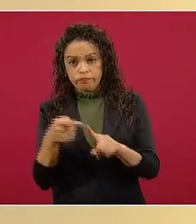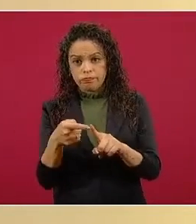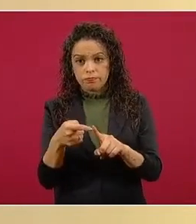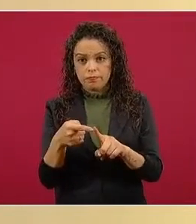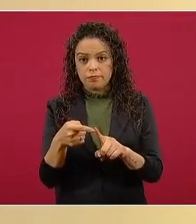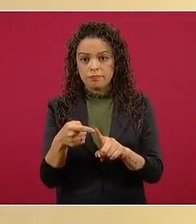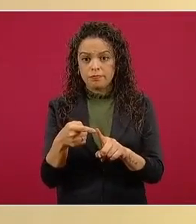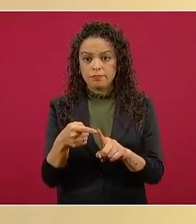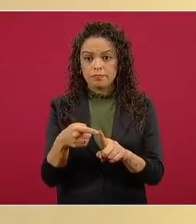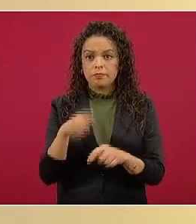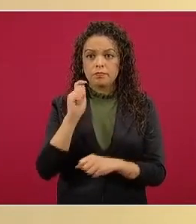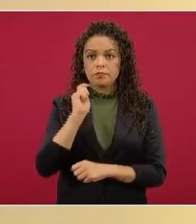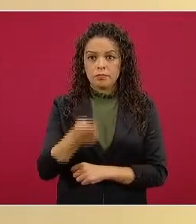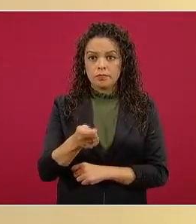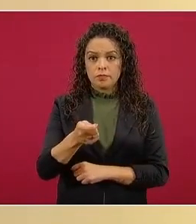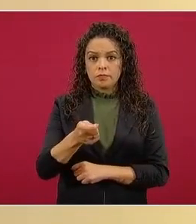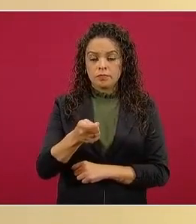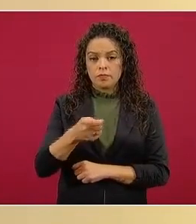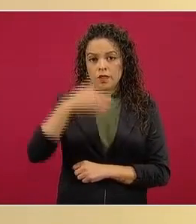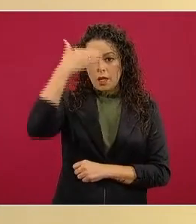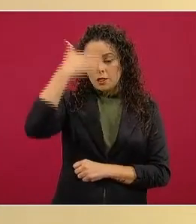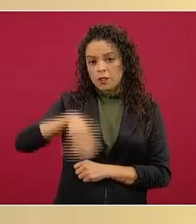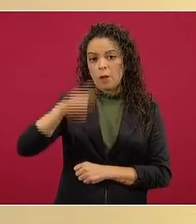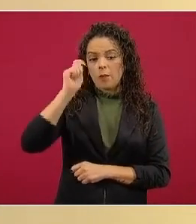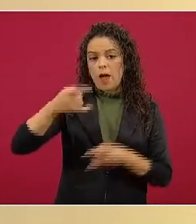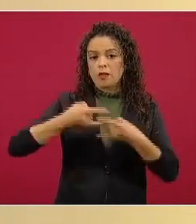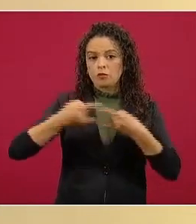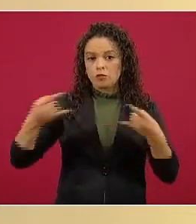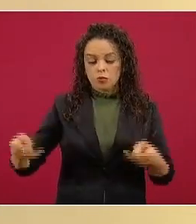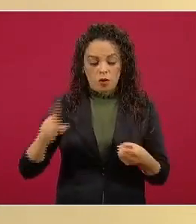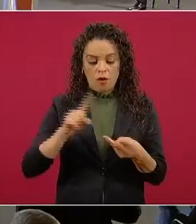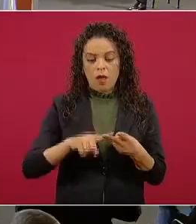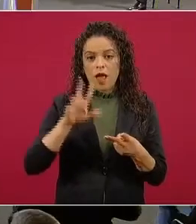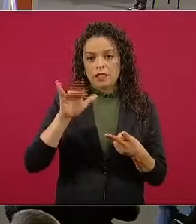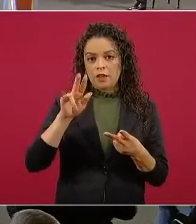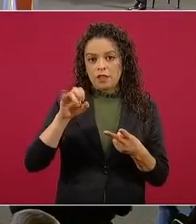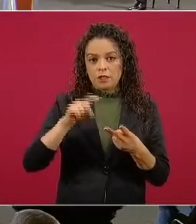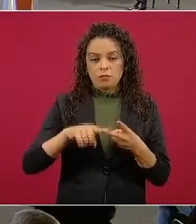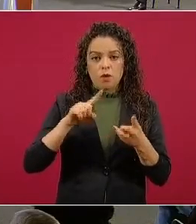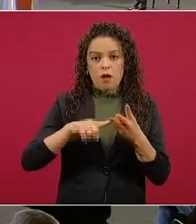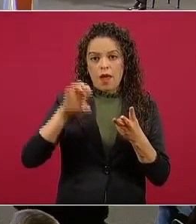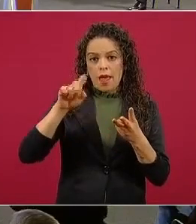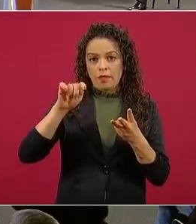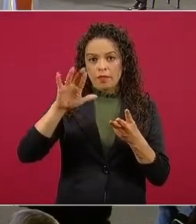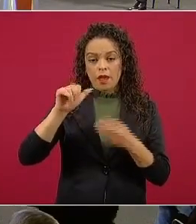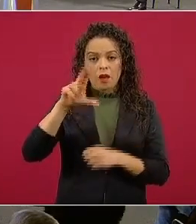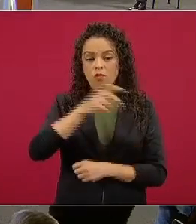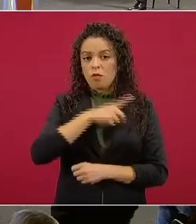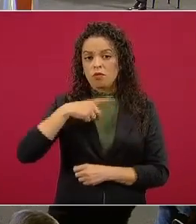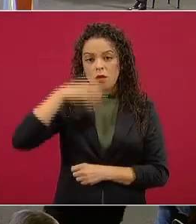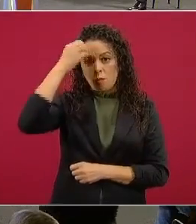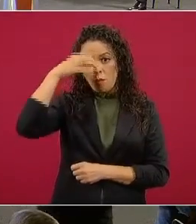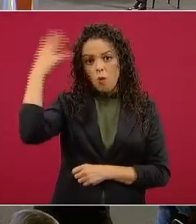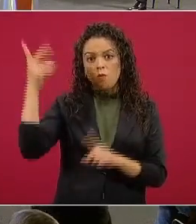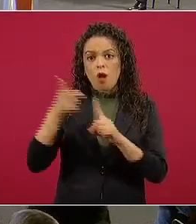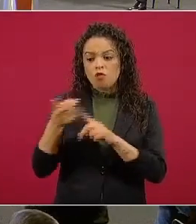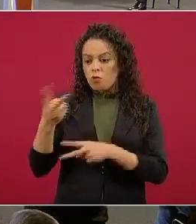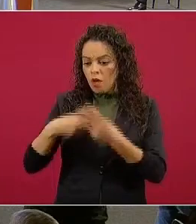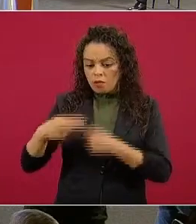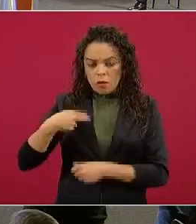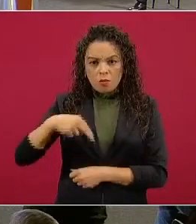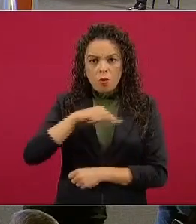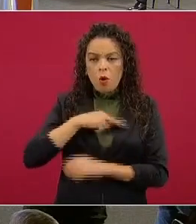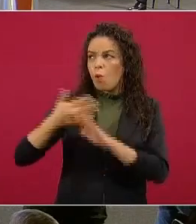el conocimiento de la historia el civismo la ética nunca se olvidará de donde venimos por eso se